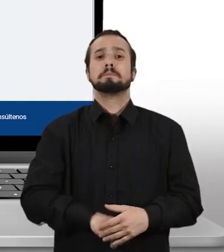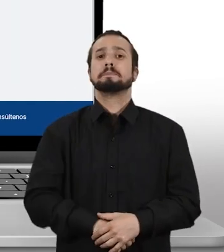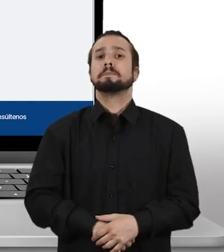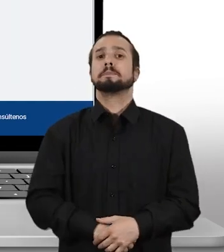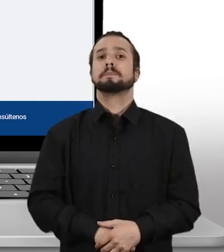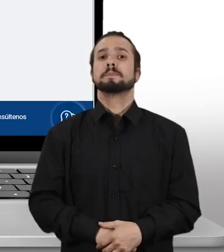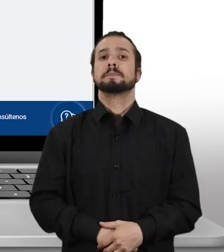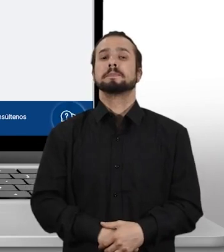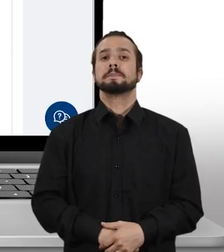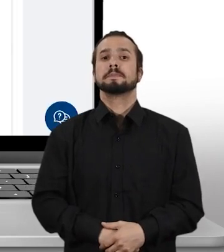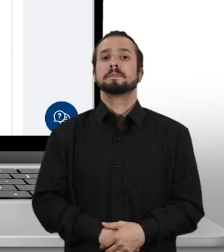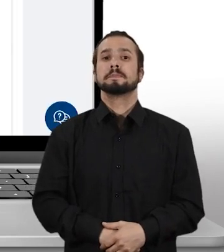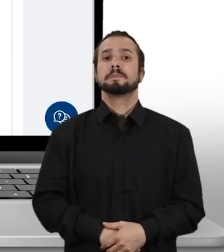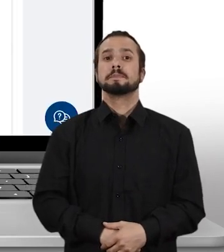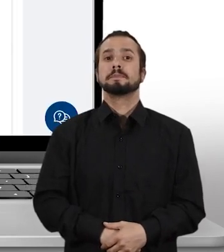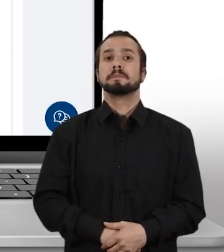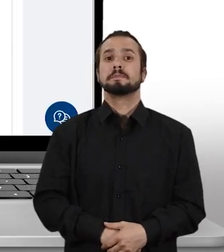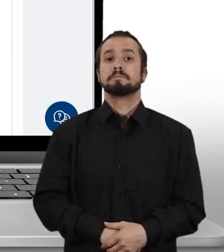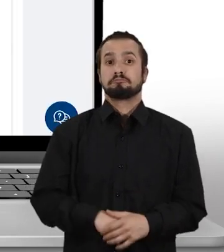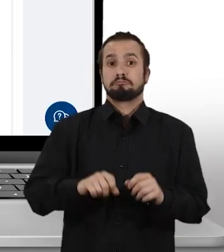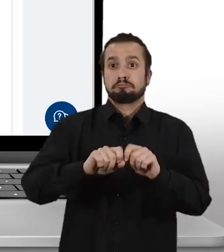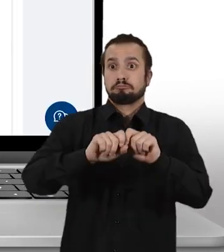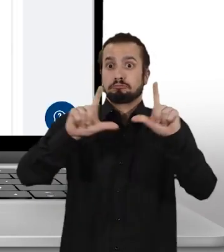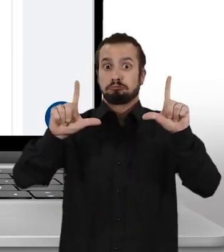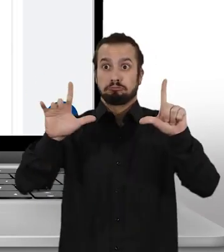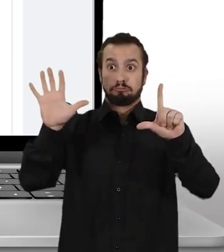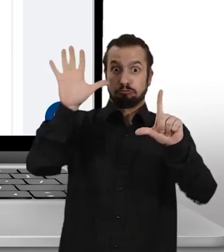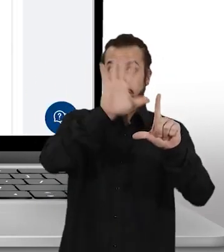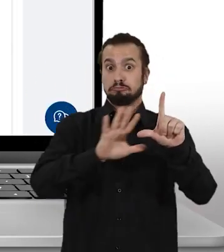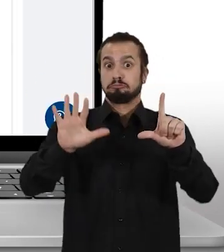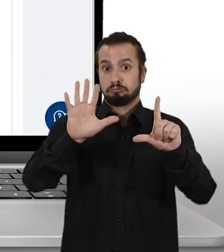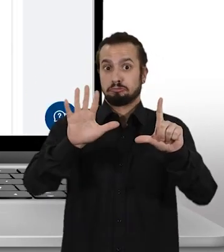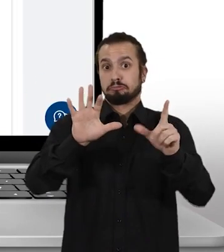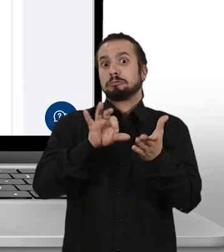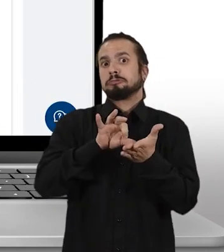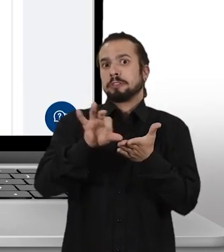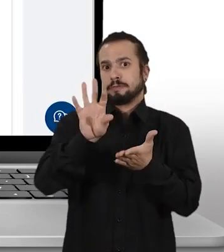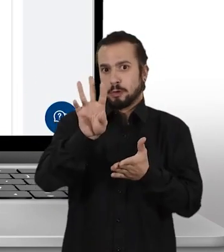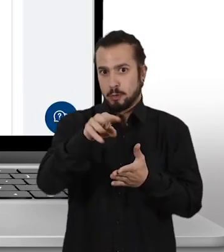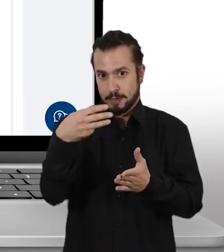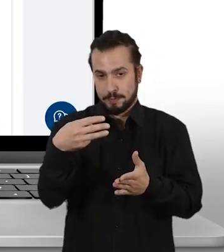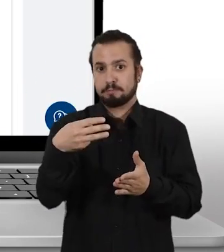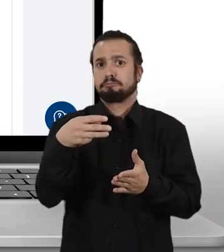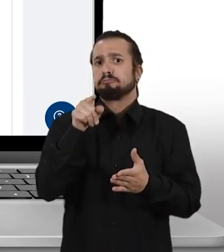en el que tendrás fácil acceso a la información, gestiones y servicios en línea.